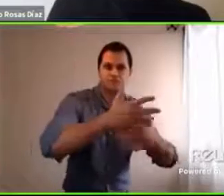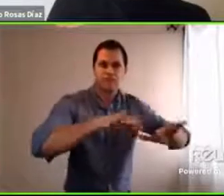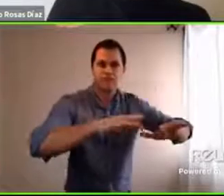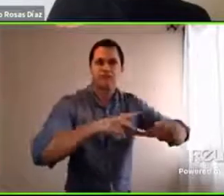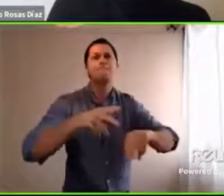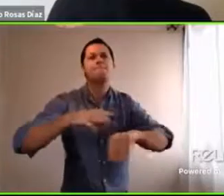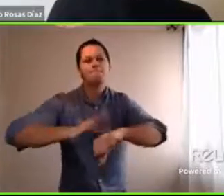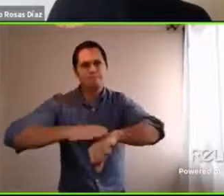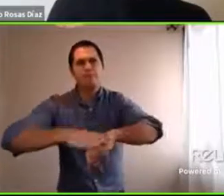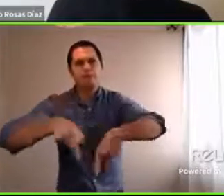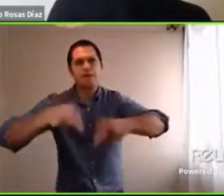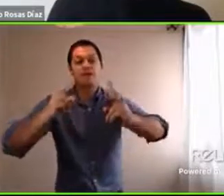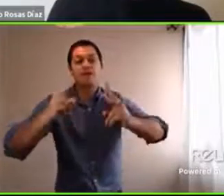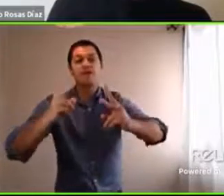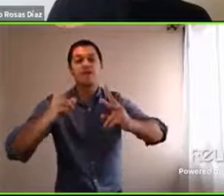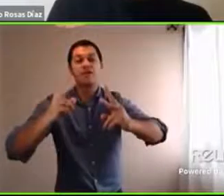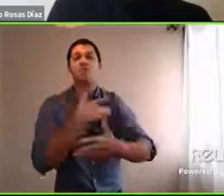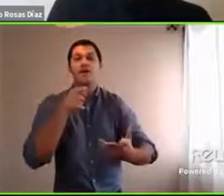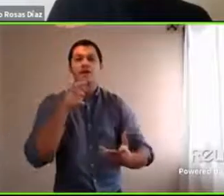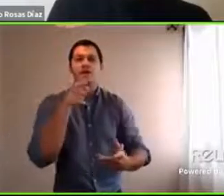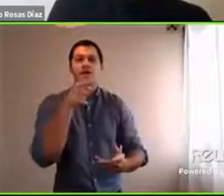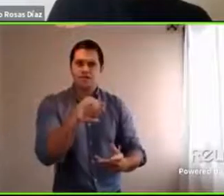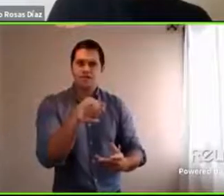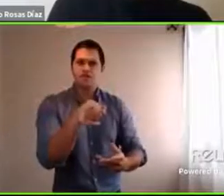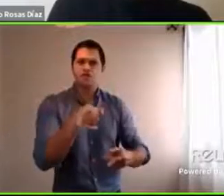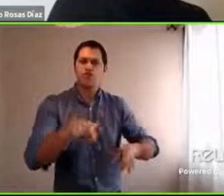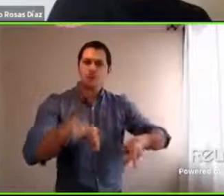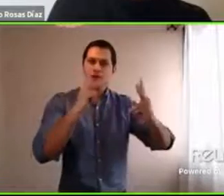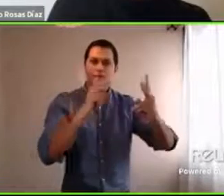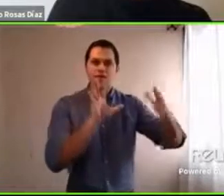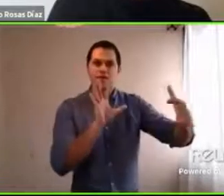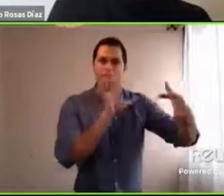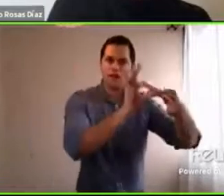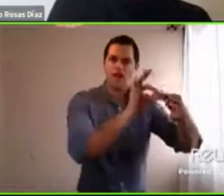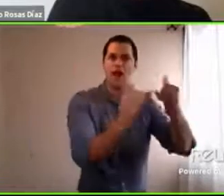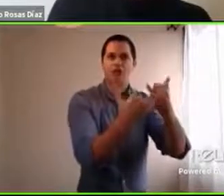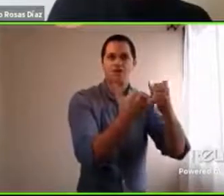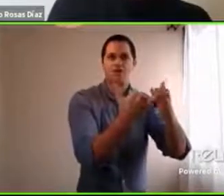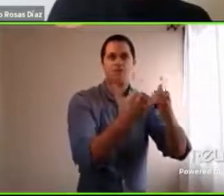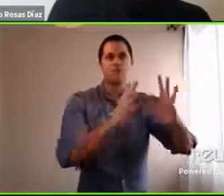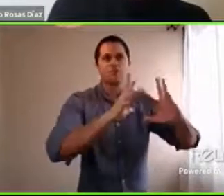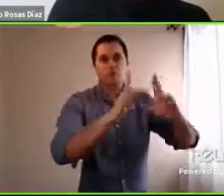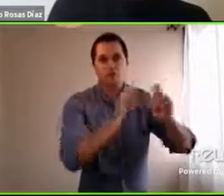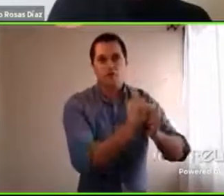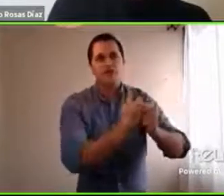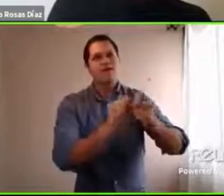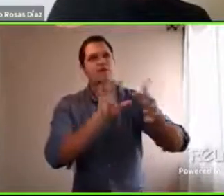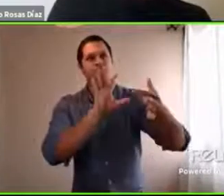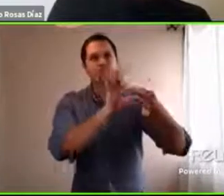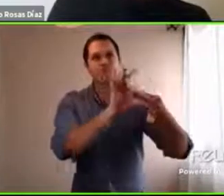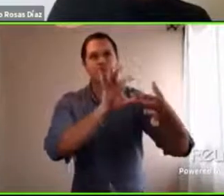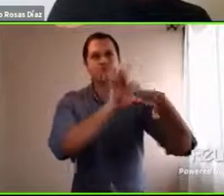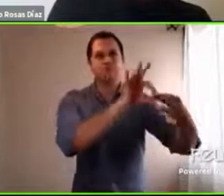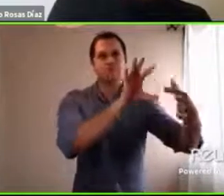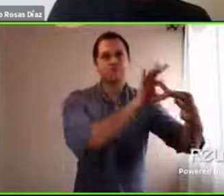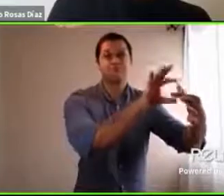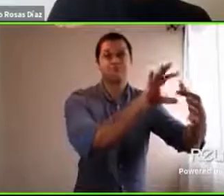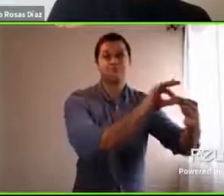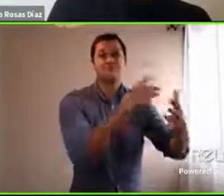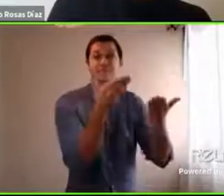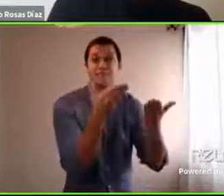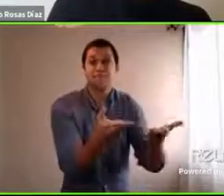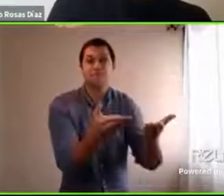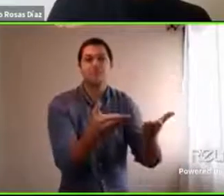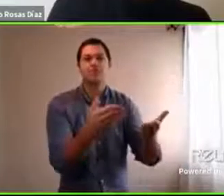manera en que ellos juegan o hablan de lo que les está pasando. Entonces, los límites con los adolescentes son